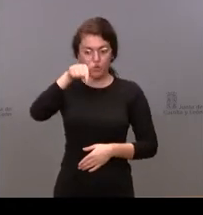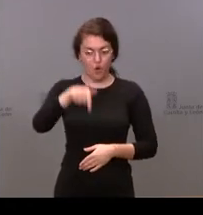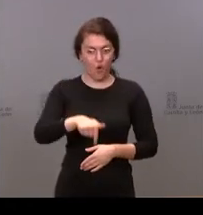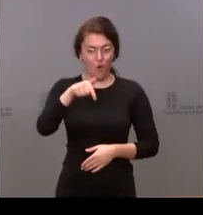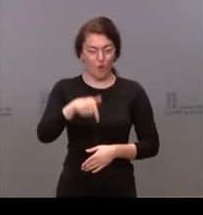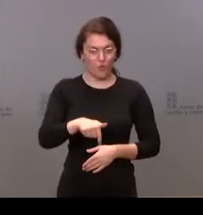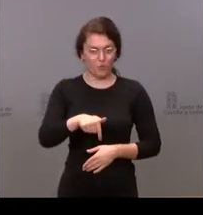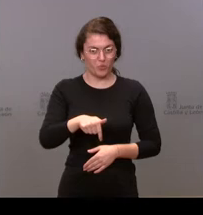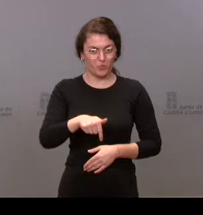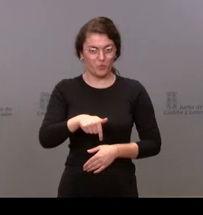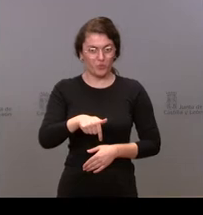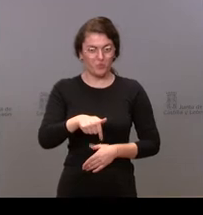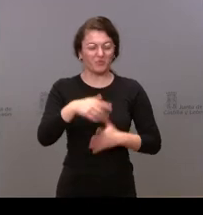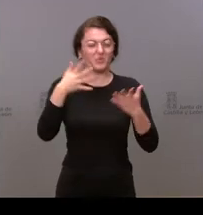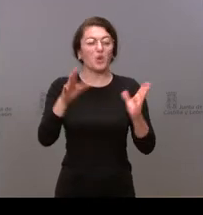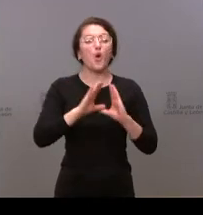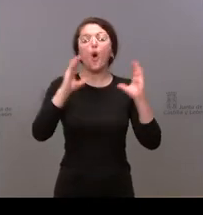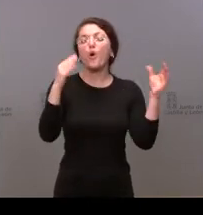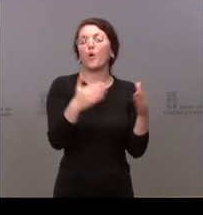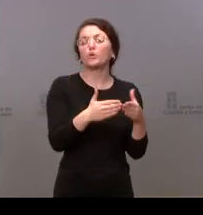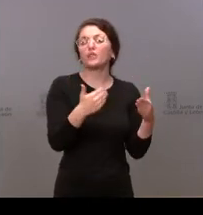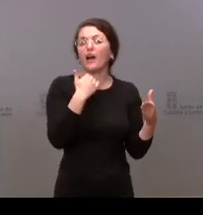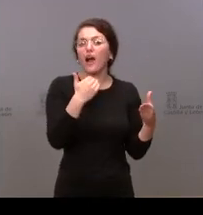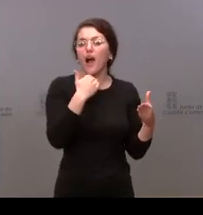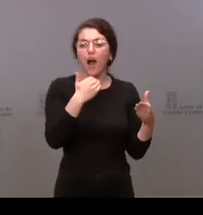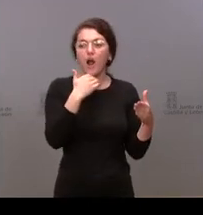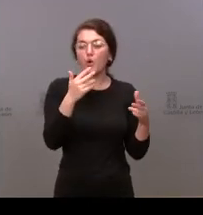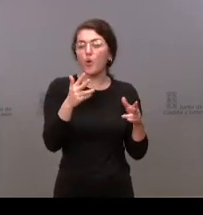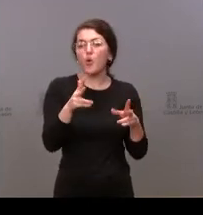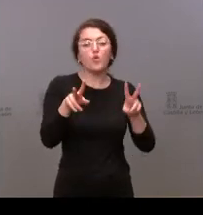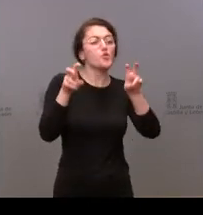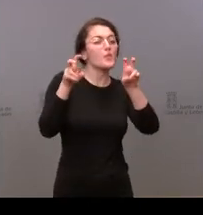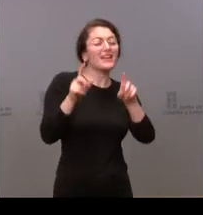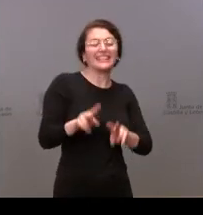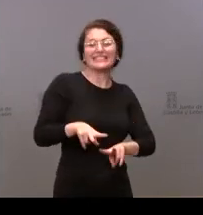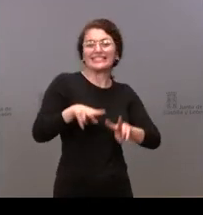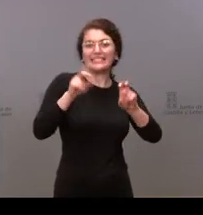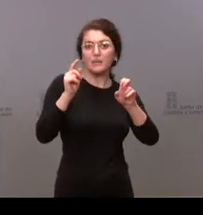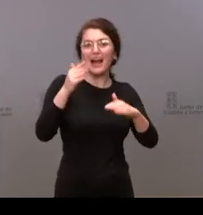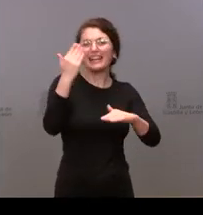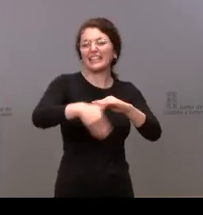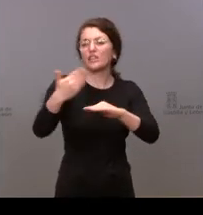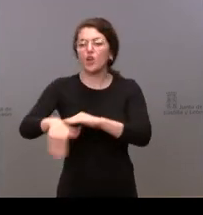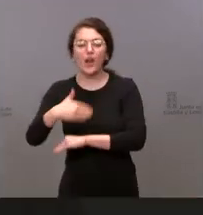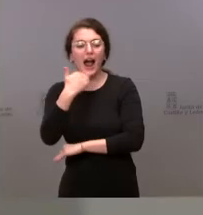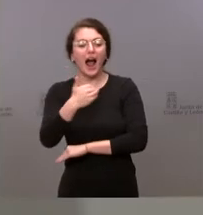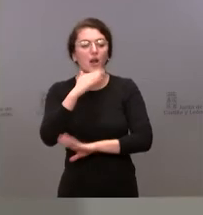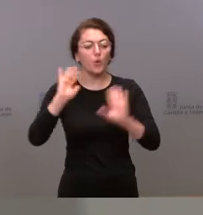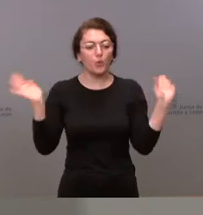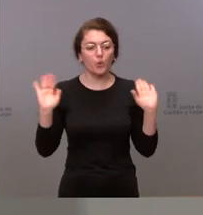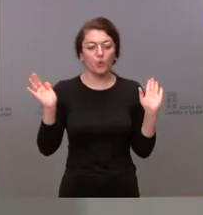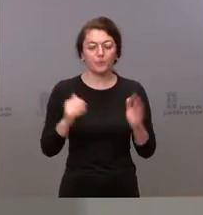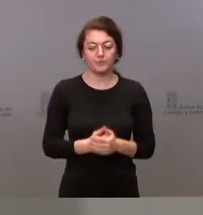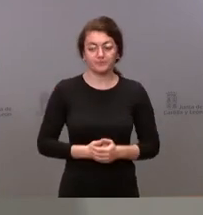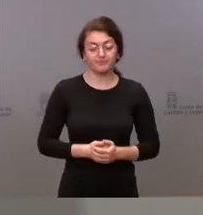principio no hay ninguna novedad respecto a nuevas restricciones u otras medidas que se pueden adoptar ¿no? Efectivamente la